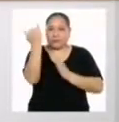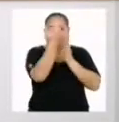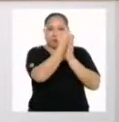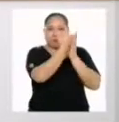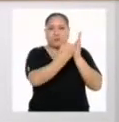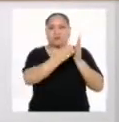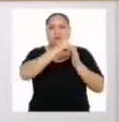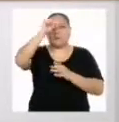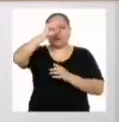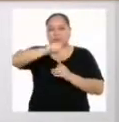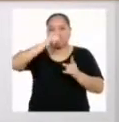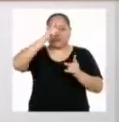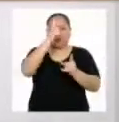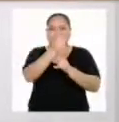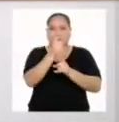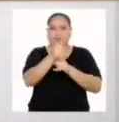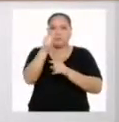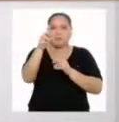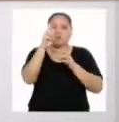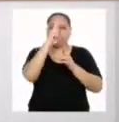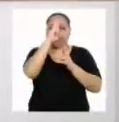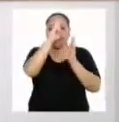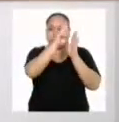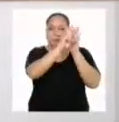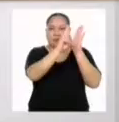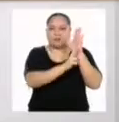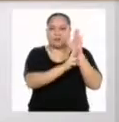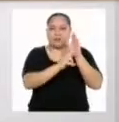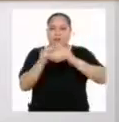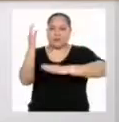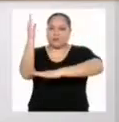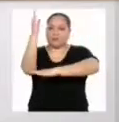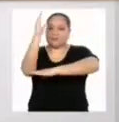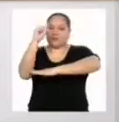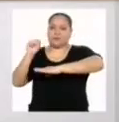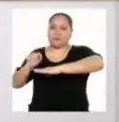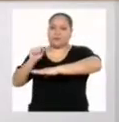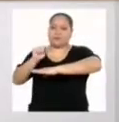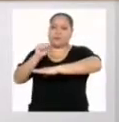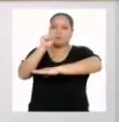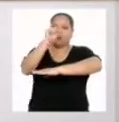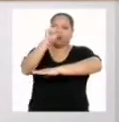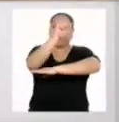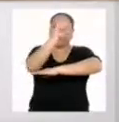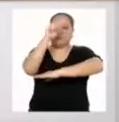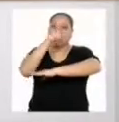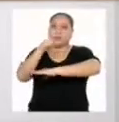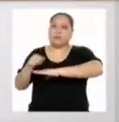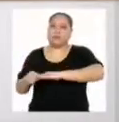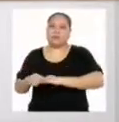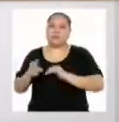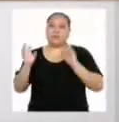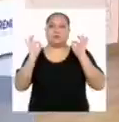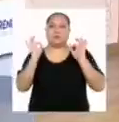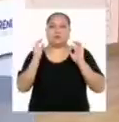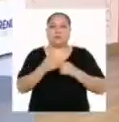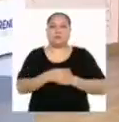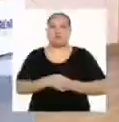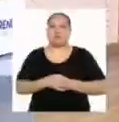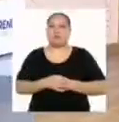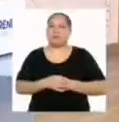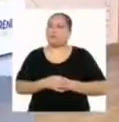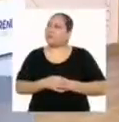gráficas sí cumplieron estas reglas. Los puntos se encontraban alineados en línea recta, que es característica de la función lineal.